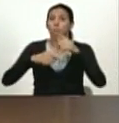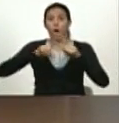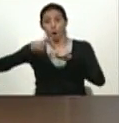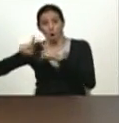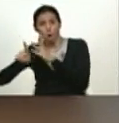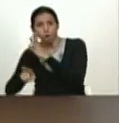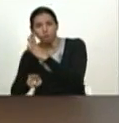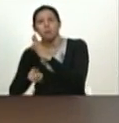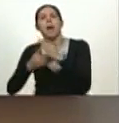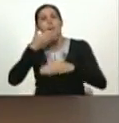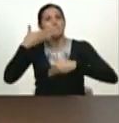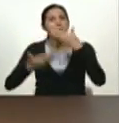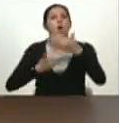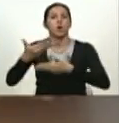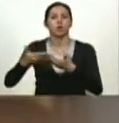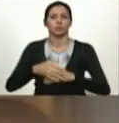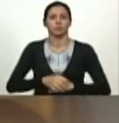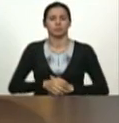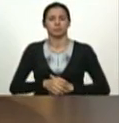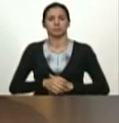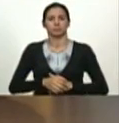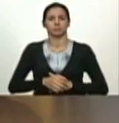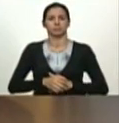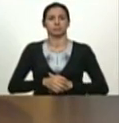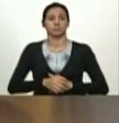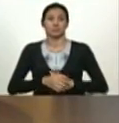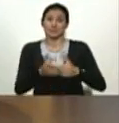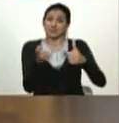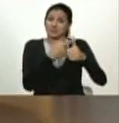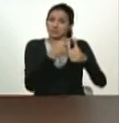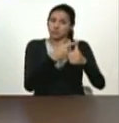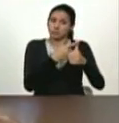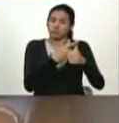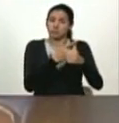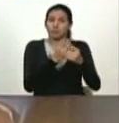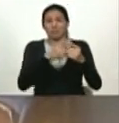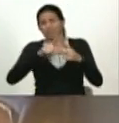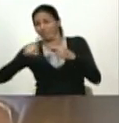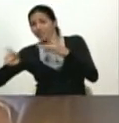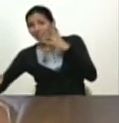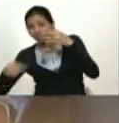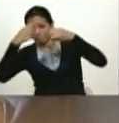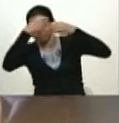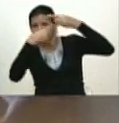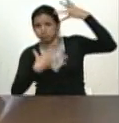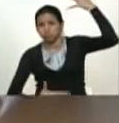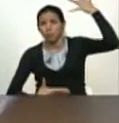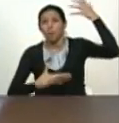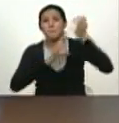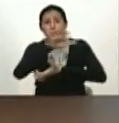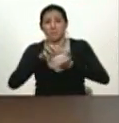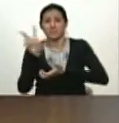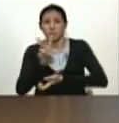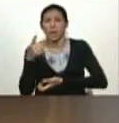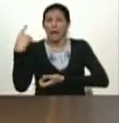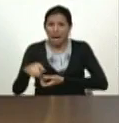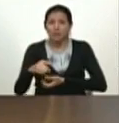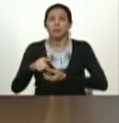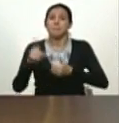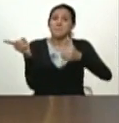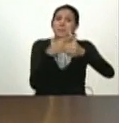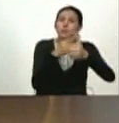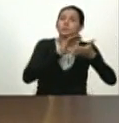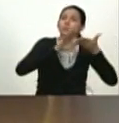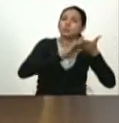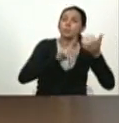rubro, resolviendo los problemas del país en función de lo productivo y no al revés como es el esquema del